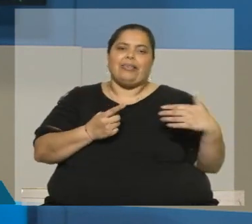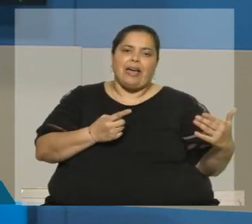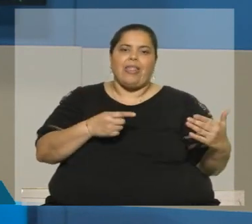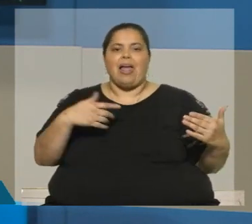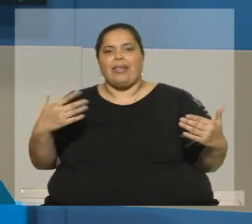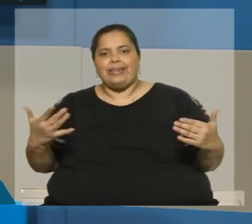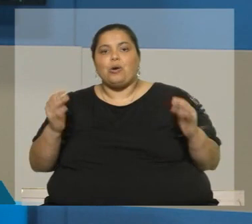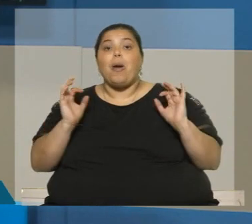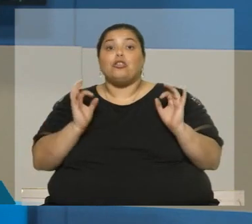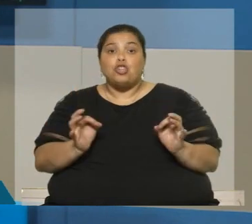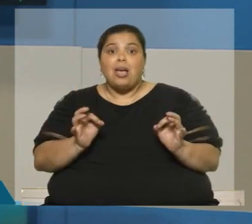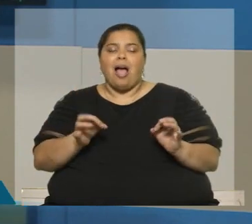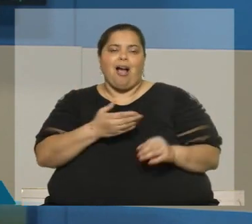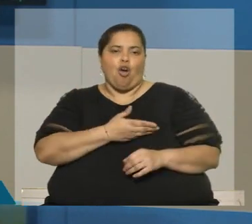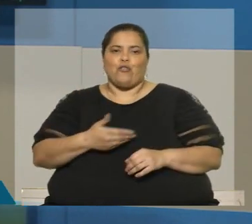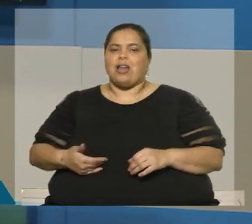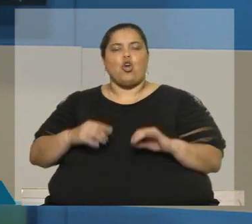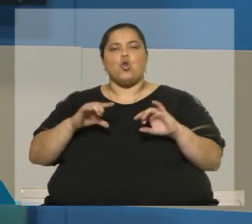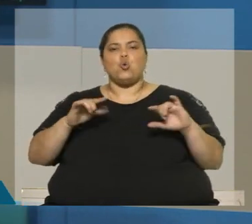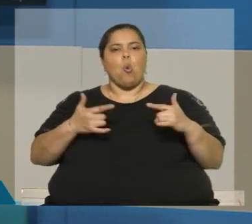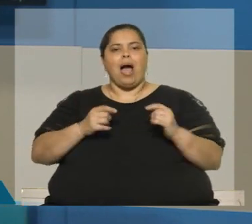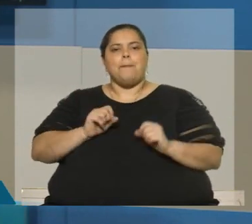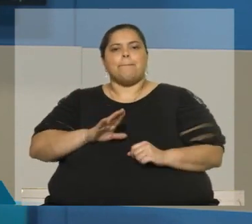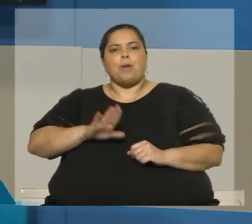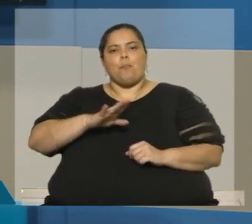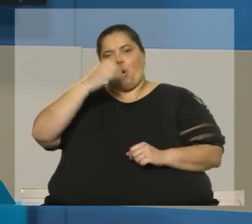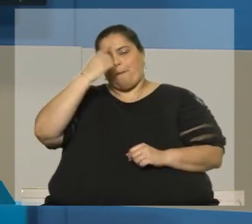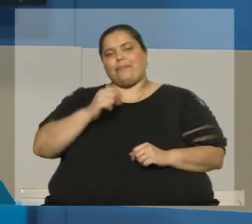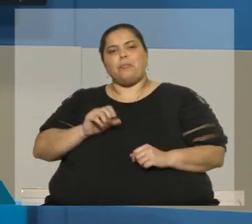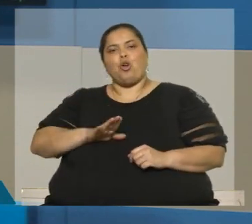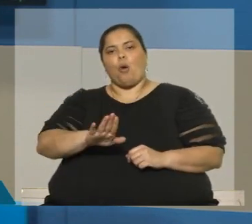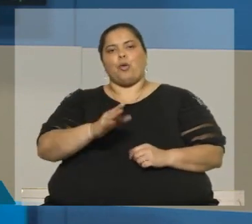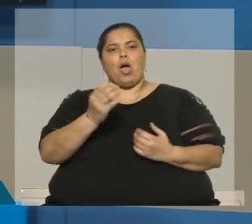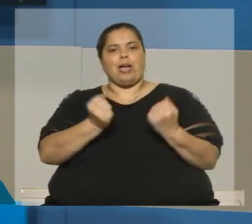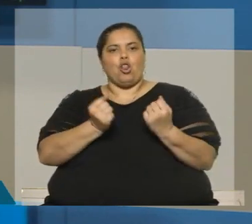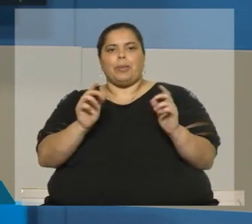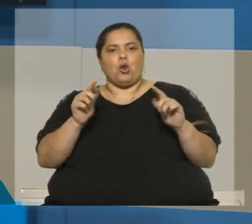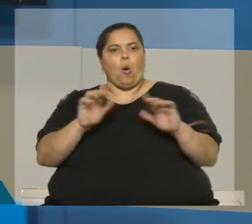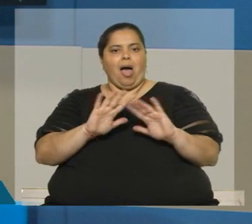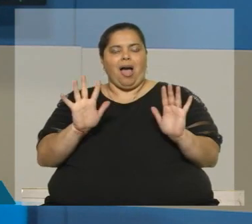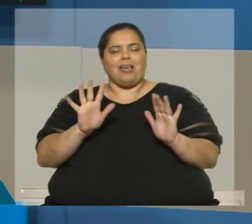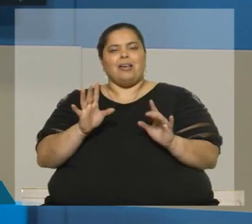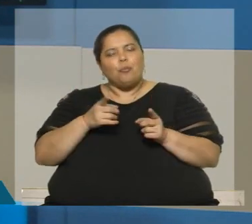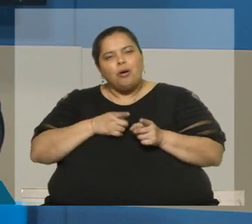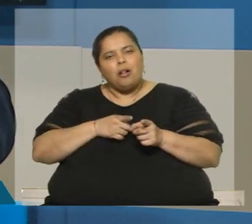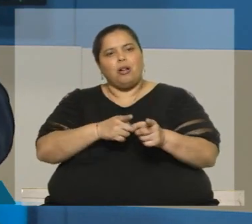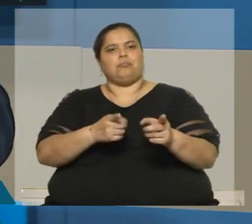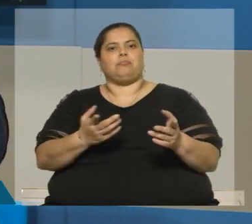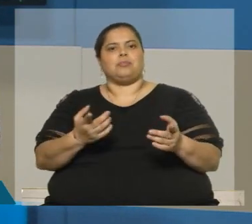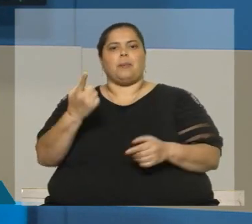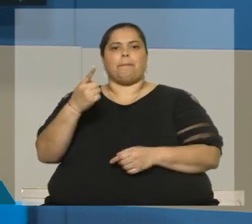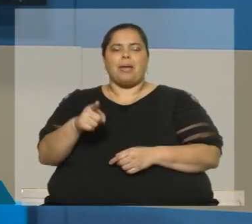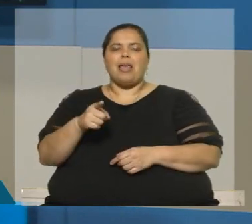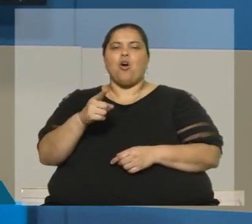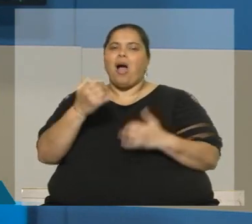llegan al gobierno, no son capaces de tener un perfil propio en económico, sino que básicamente siguen. Pero donde se diferencian las